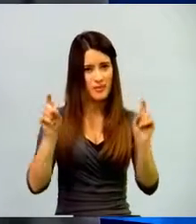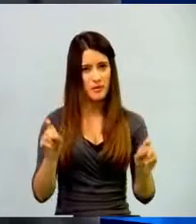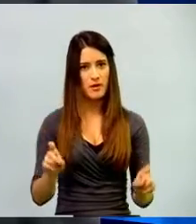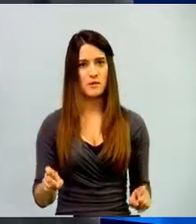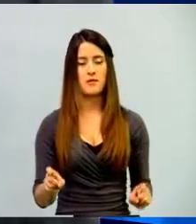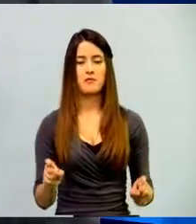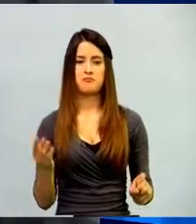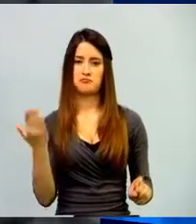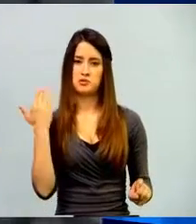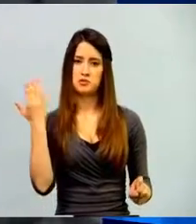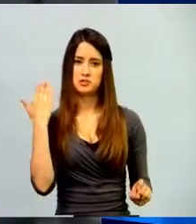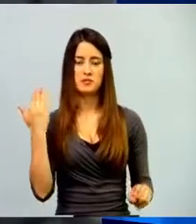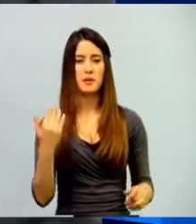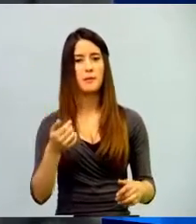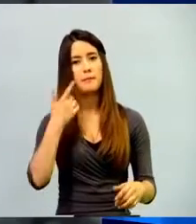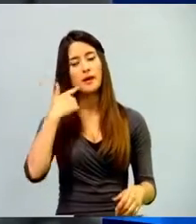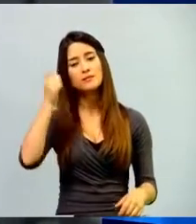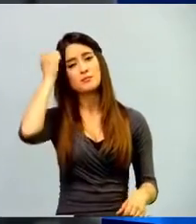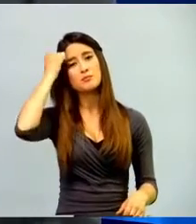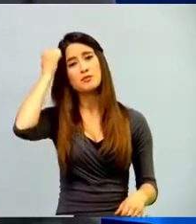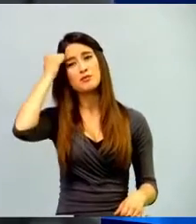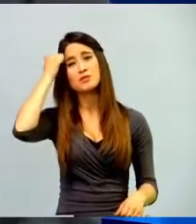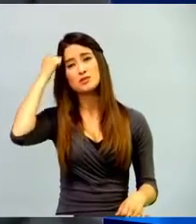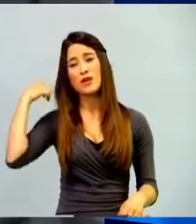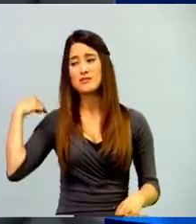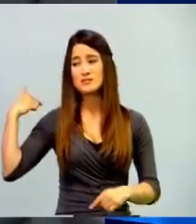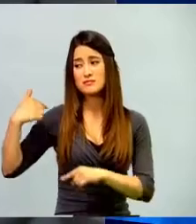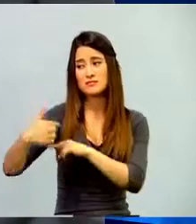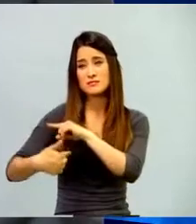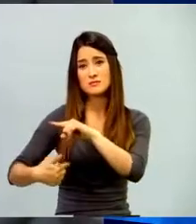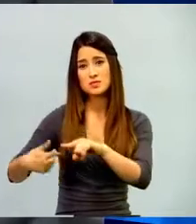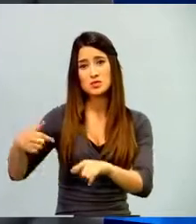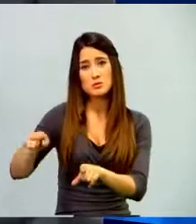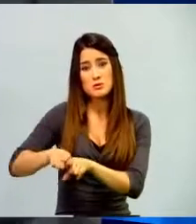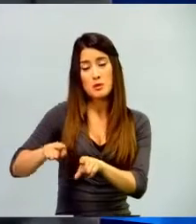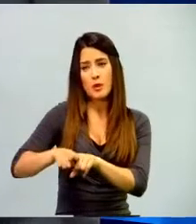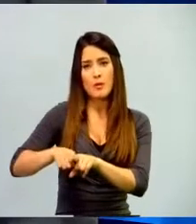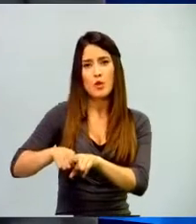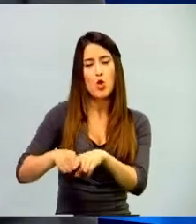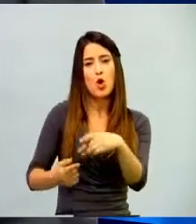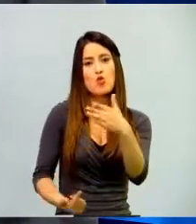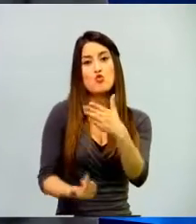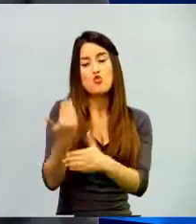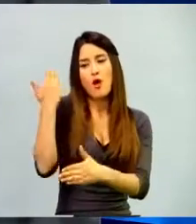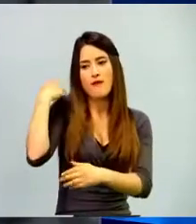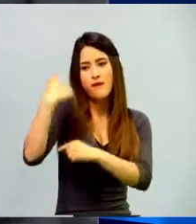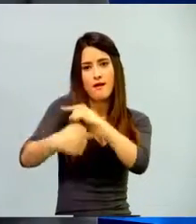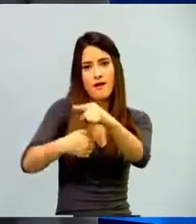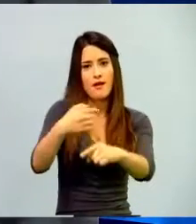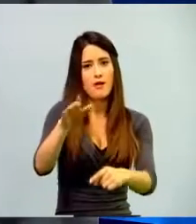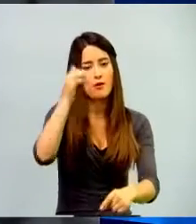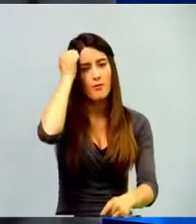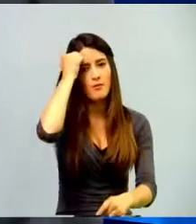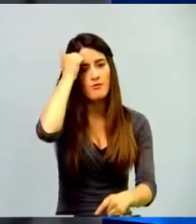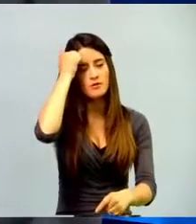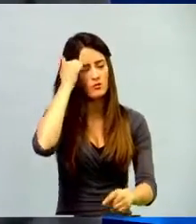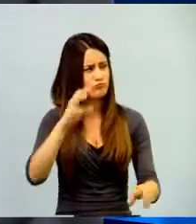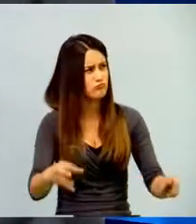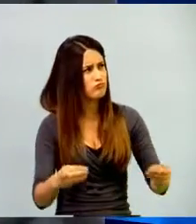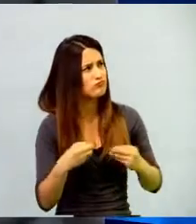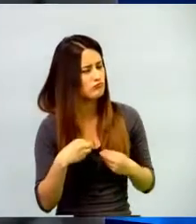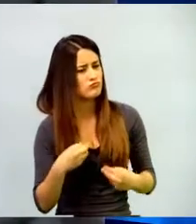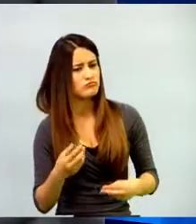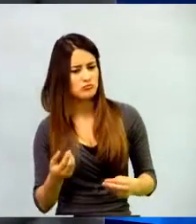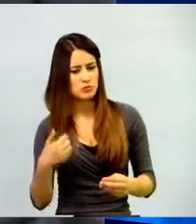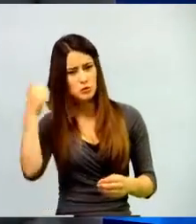generación de docentes que están trabajando hoy en día a mejorar sus prácticas pedagógicas a través del juego